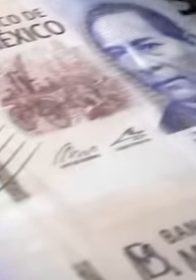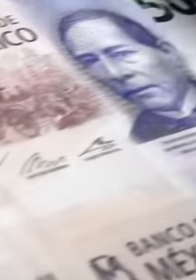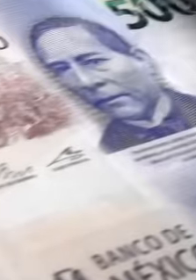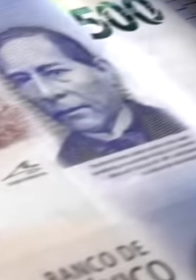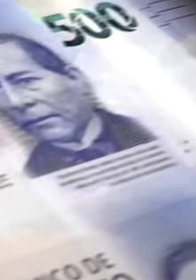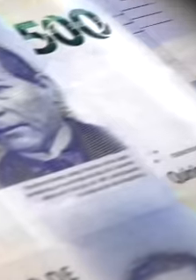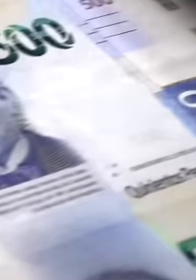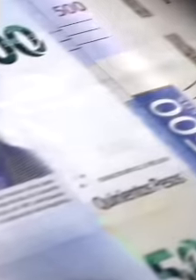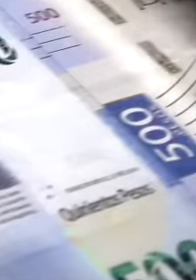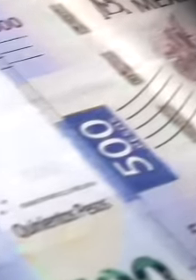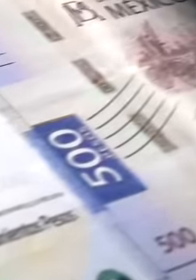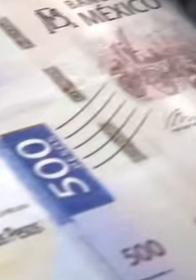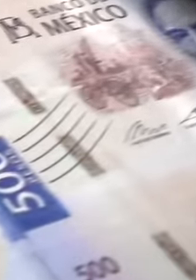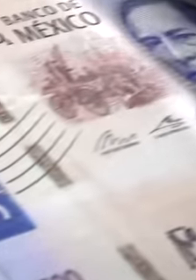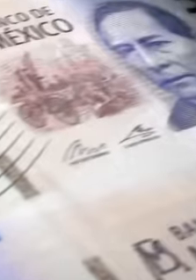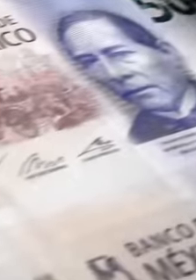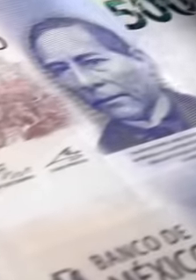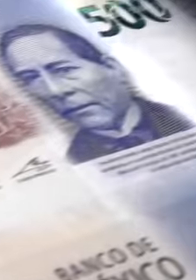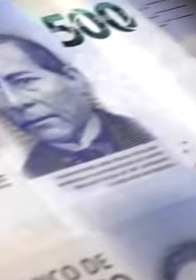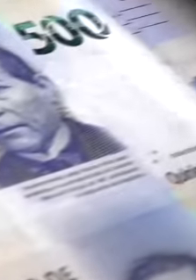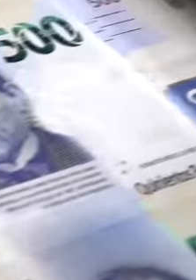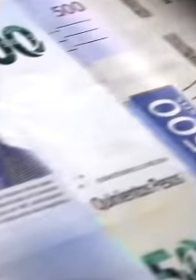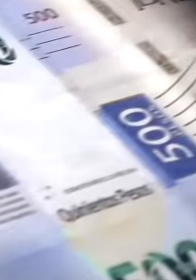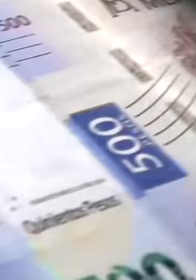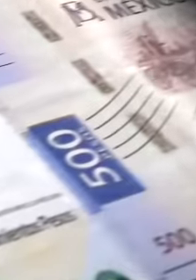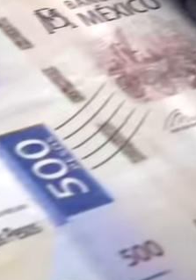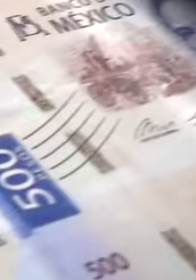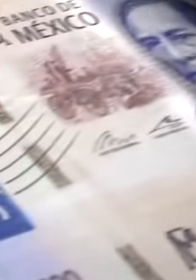Y entonces, se lanza.